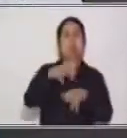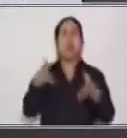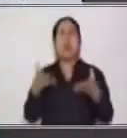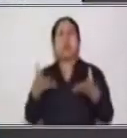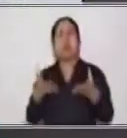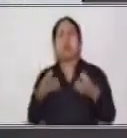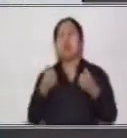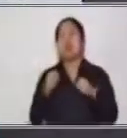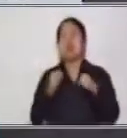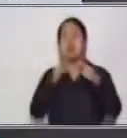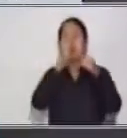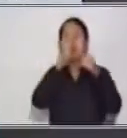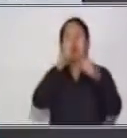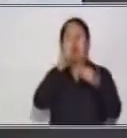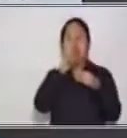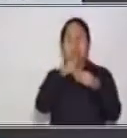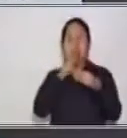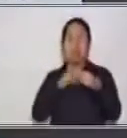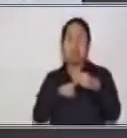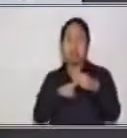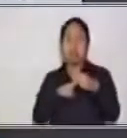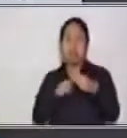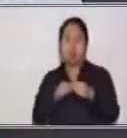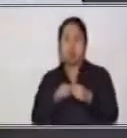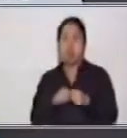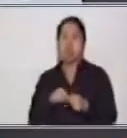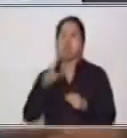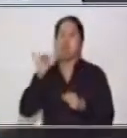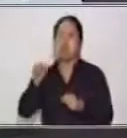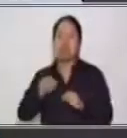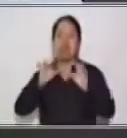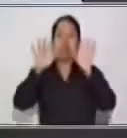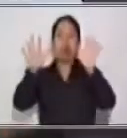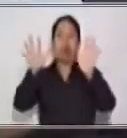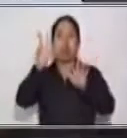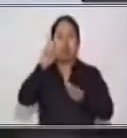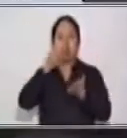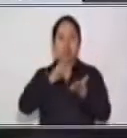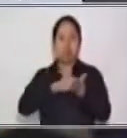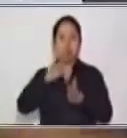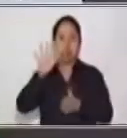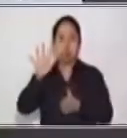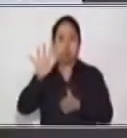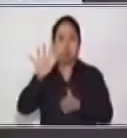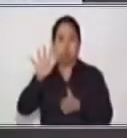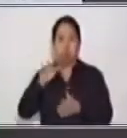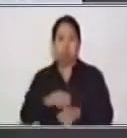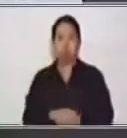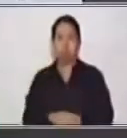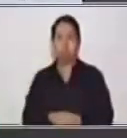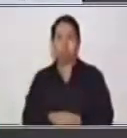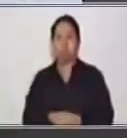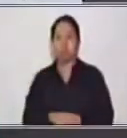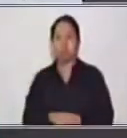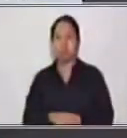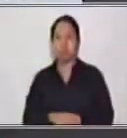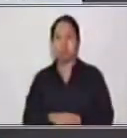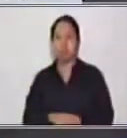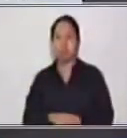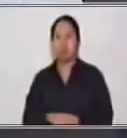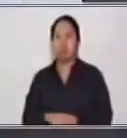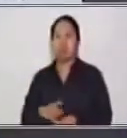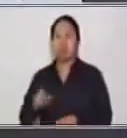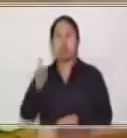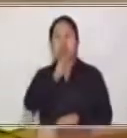operación en donde nos quedó 12.5, o sea, con 10 quetzales tenemos 12 dólares y medio,